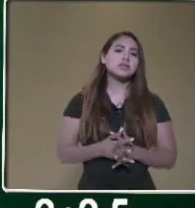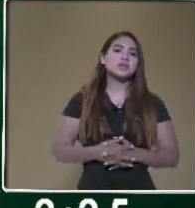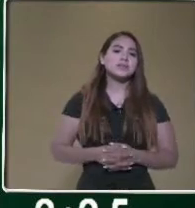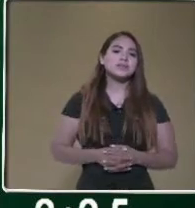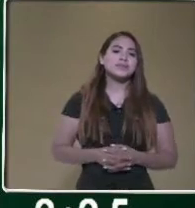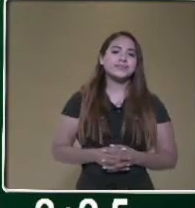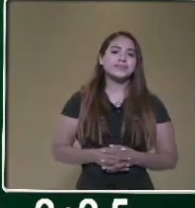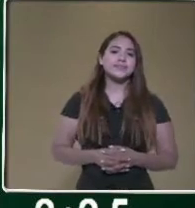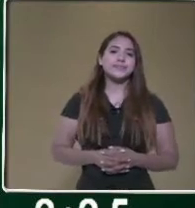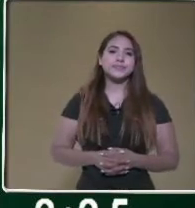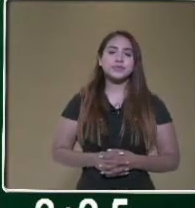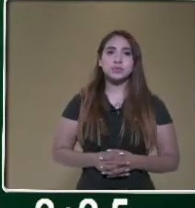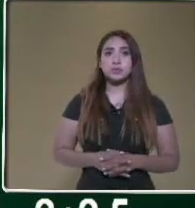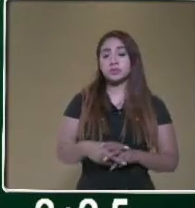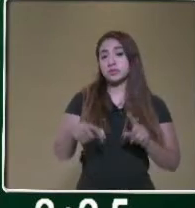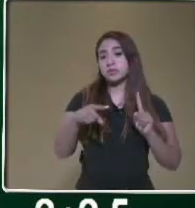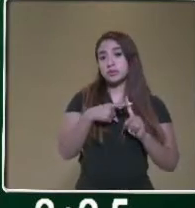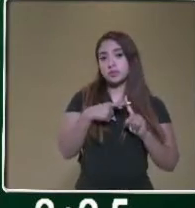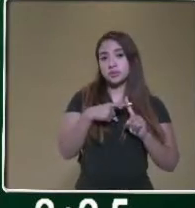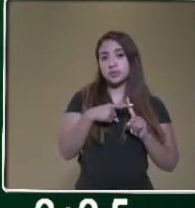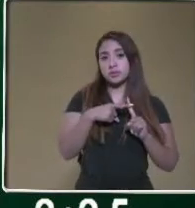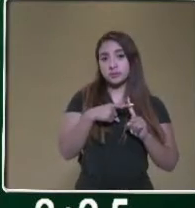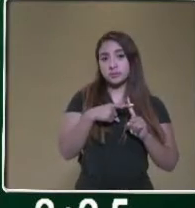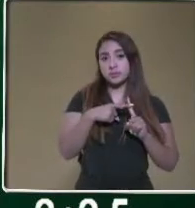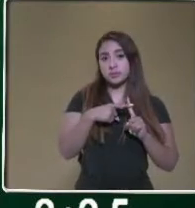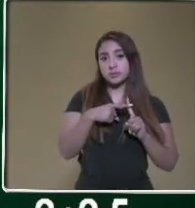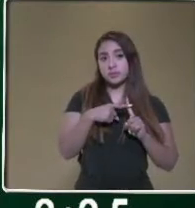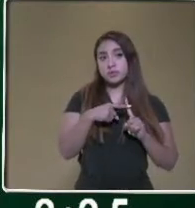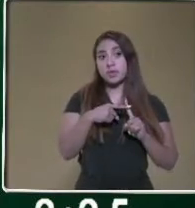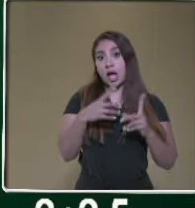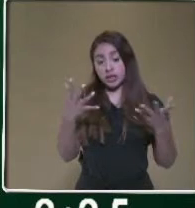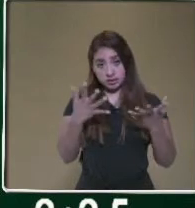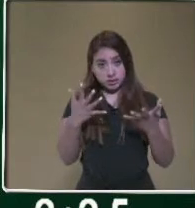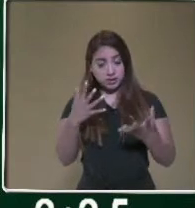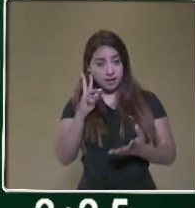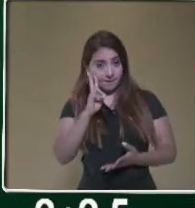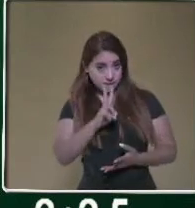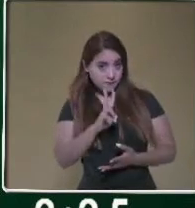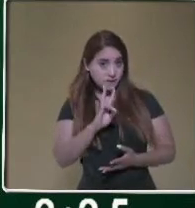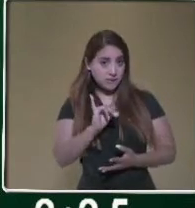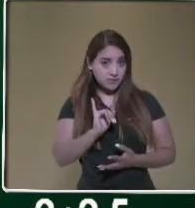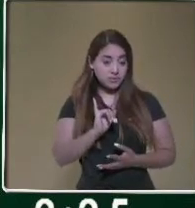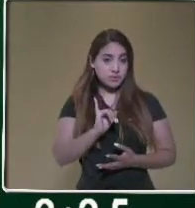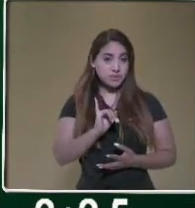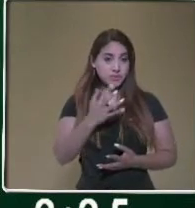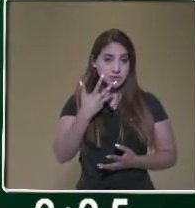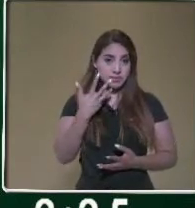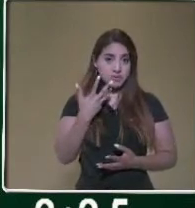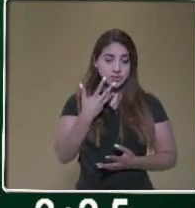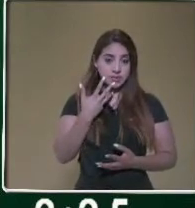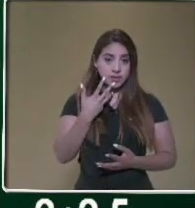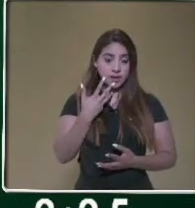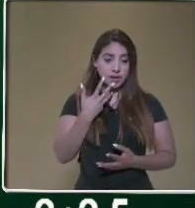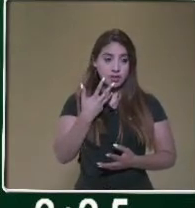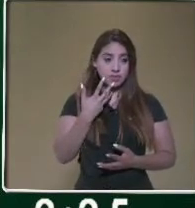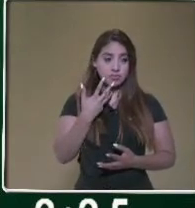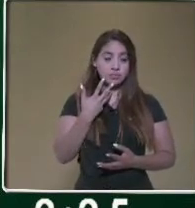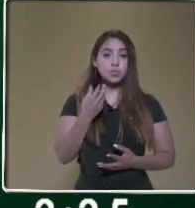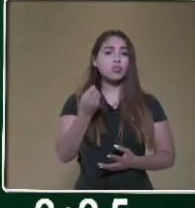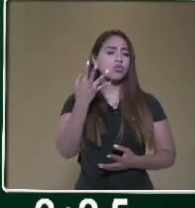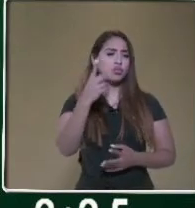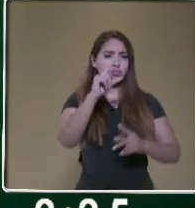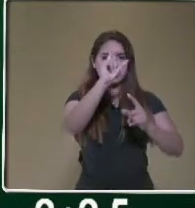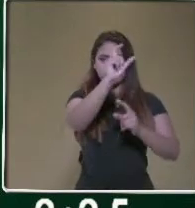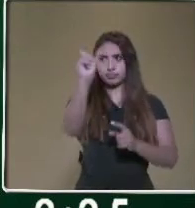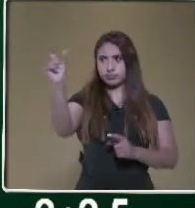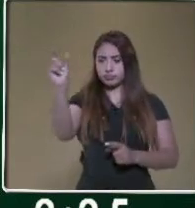hacer una suma. Y vamos a realizar la suma. Al realizar la suma, tomando en cuenta las cantidades acomodadas en los lugares que